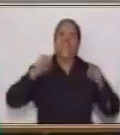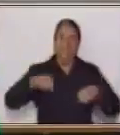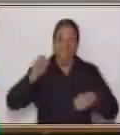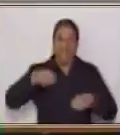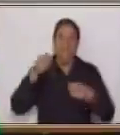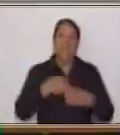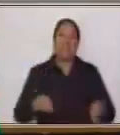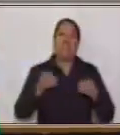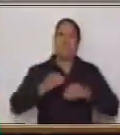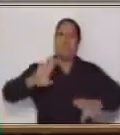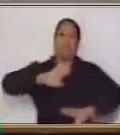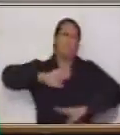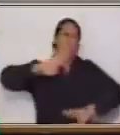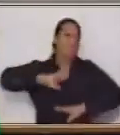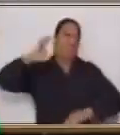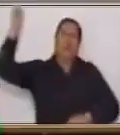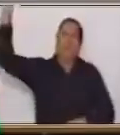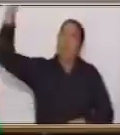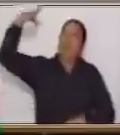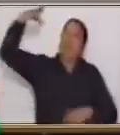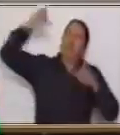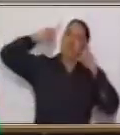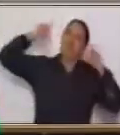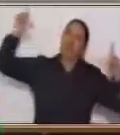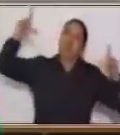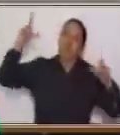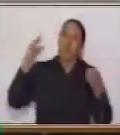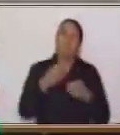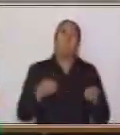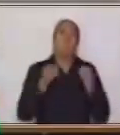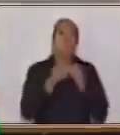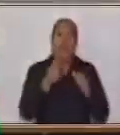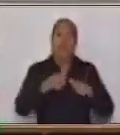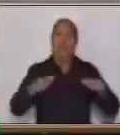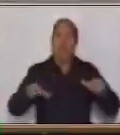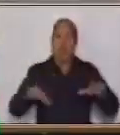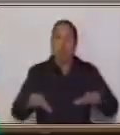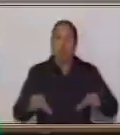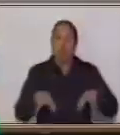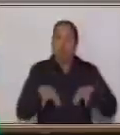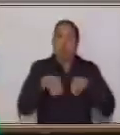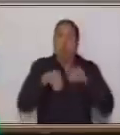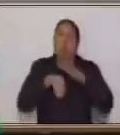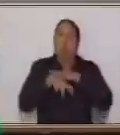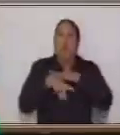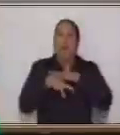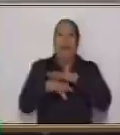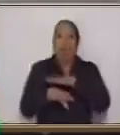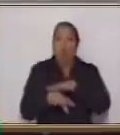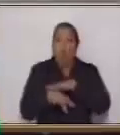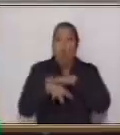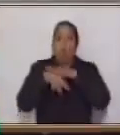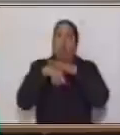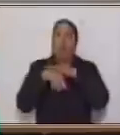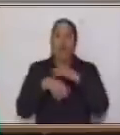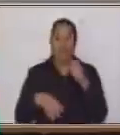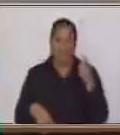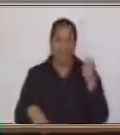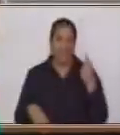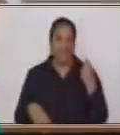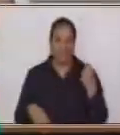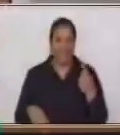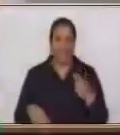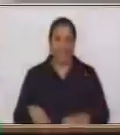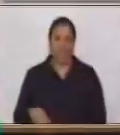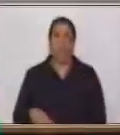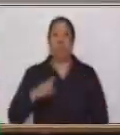suficiente luz y suficiente agua. Muy bien. Llevamos uno de dos, uno de tres años de vida.